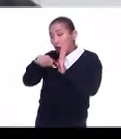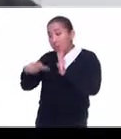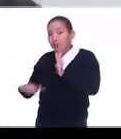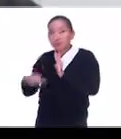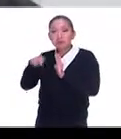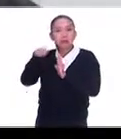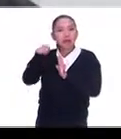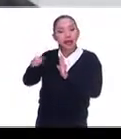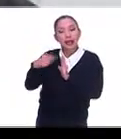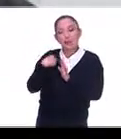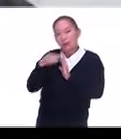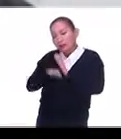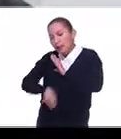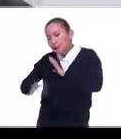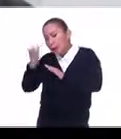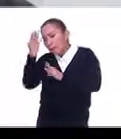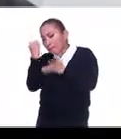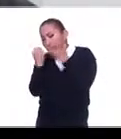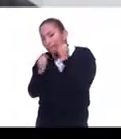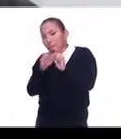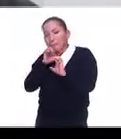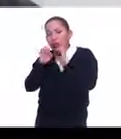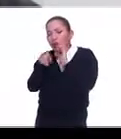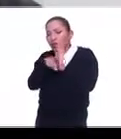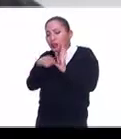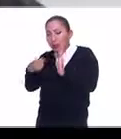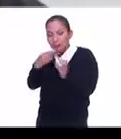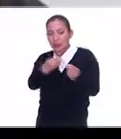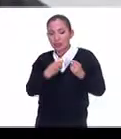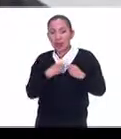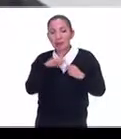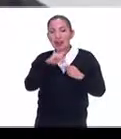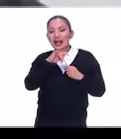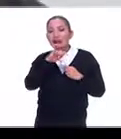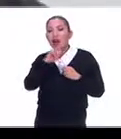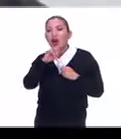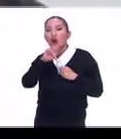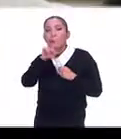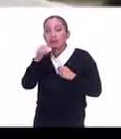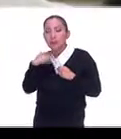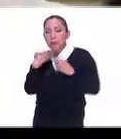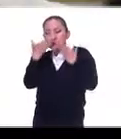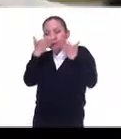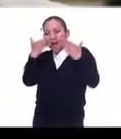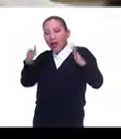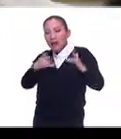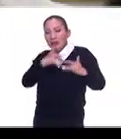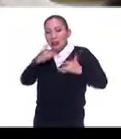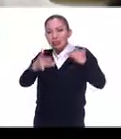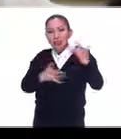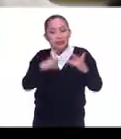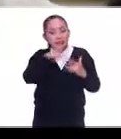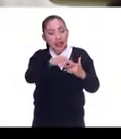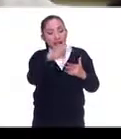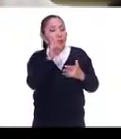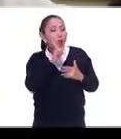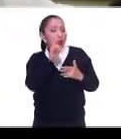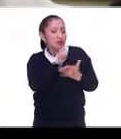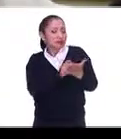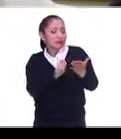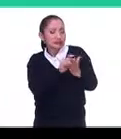mis bases dentro del periodismo me las dio Margarita Ropesa, pero sobre todo la sensibilidad. Se convierte en una novelista